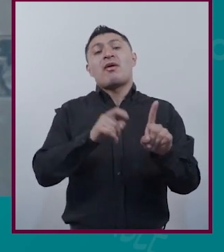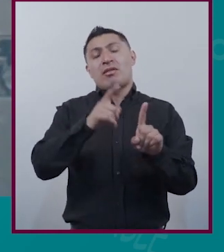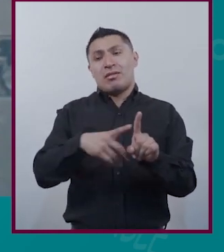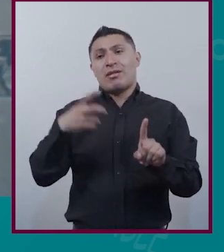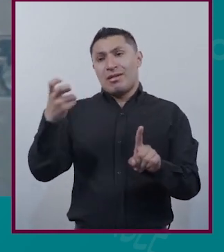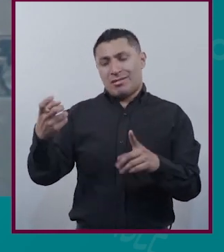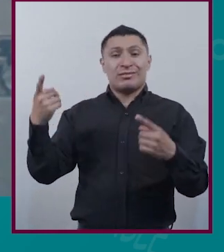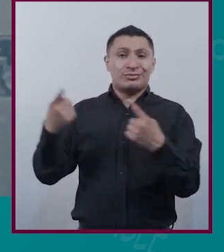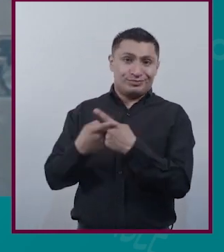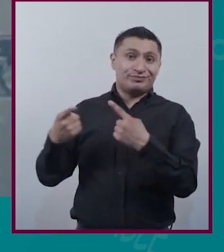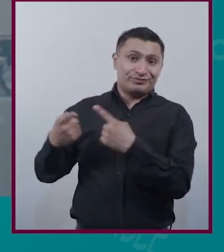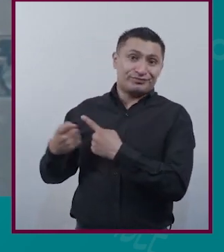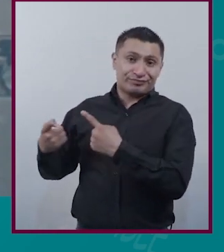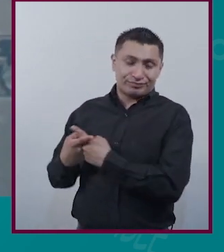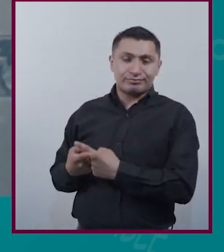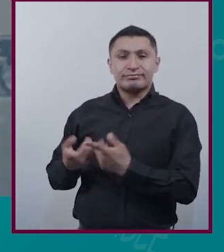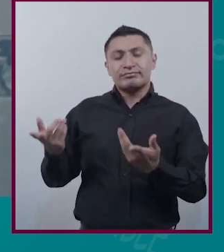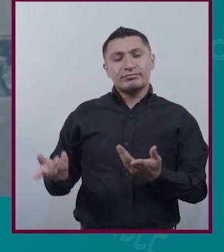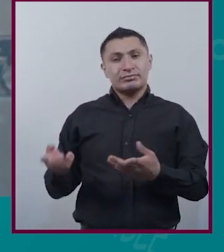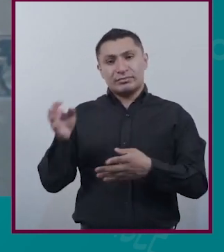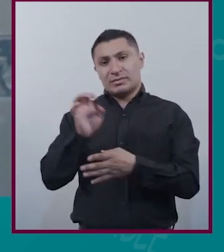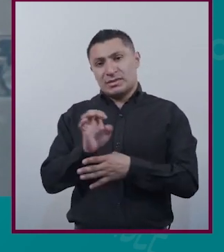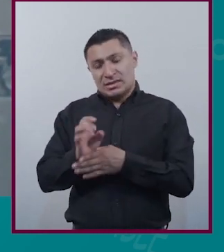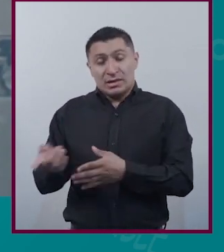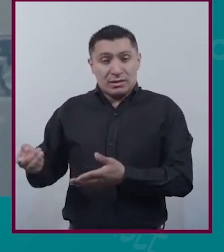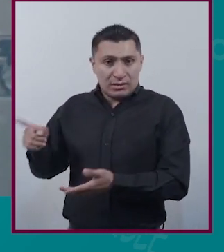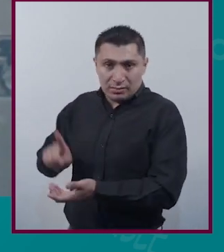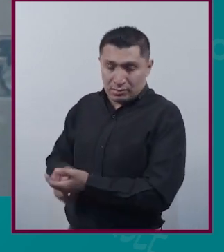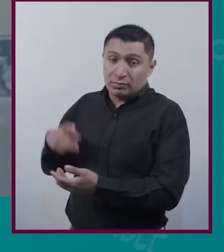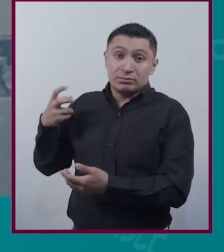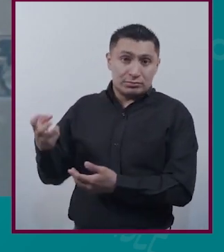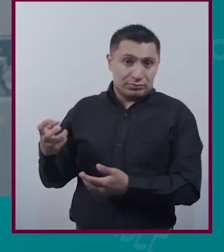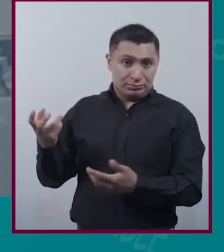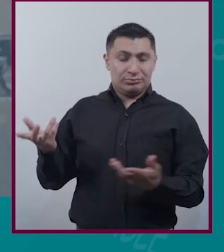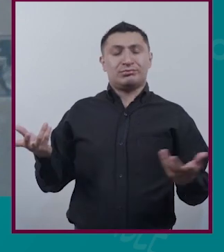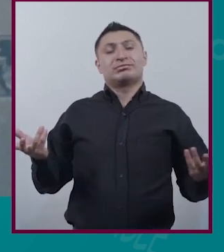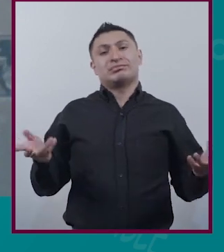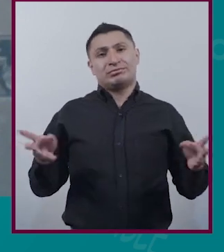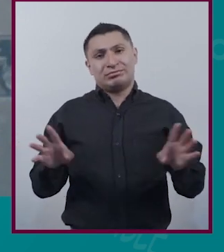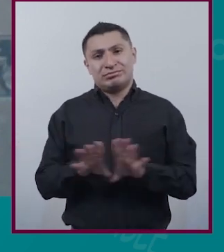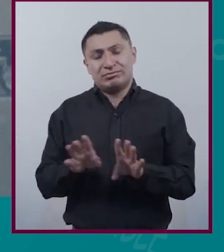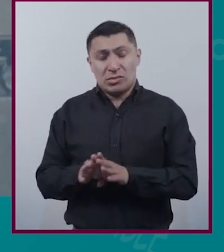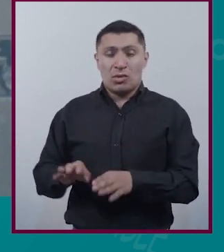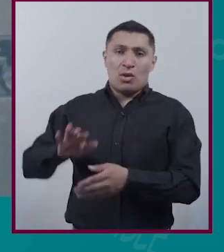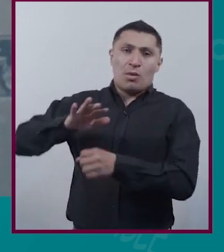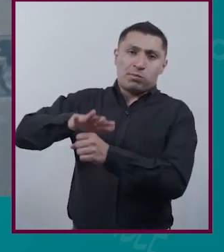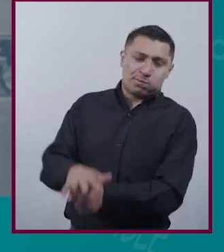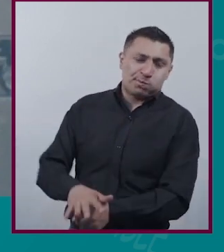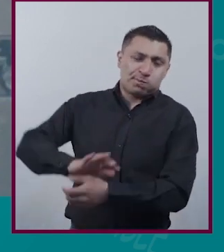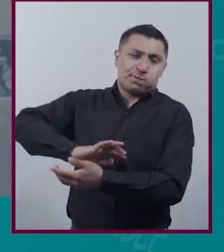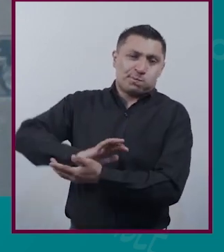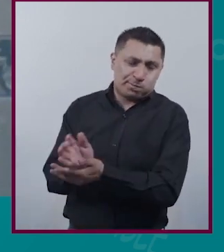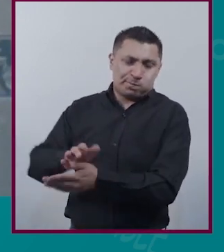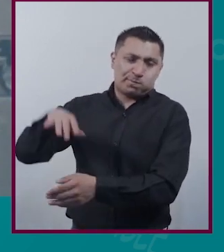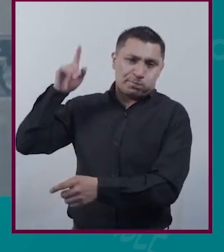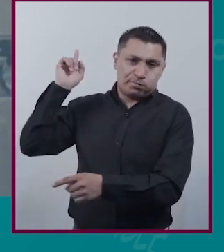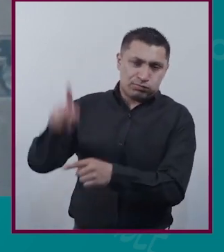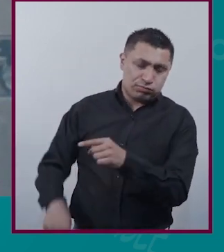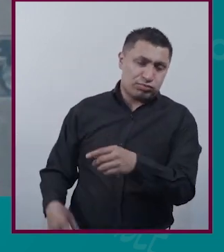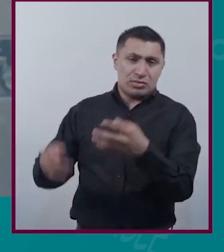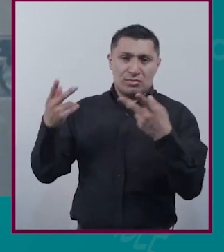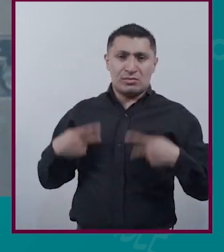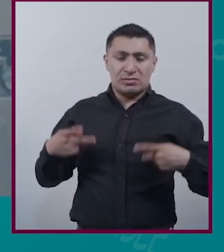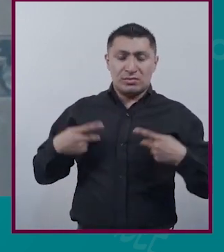inconsistencias A esas incongruencias Que terminan Subordinando Sometiendo Discriminando A ciertos